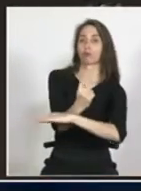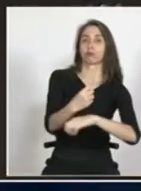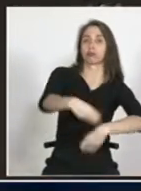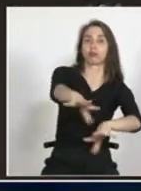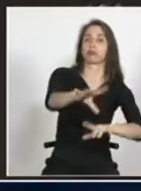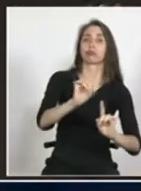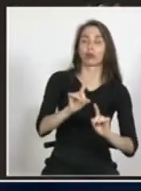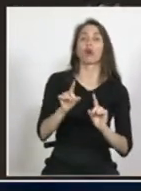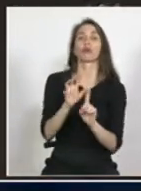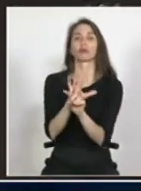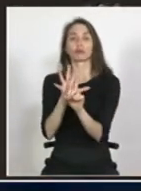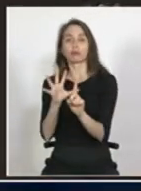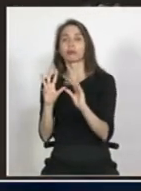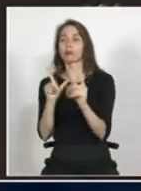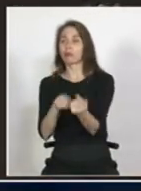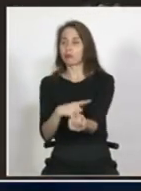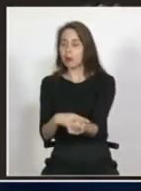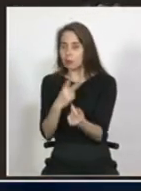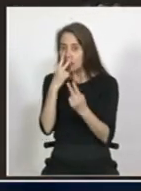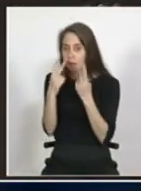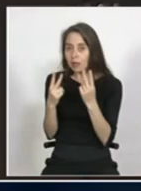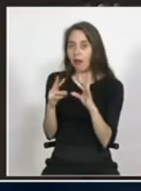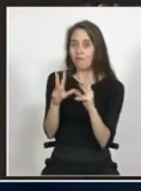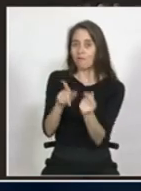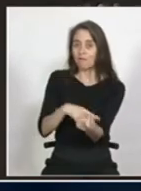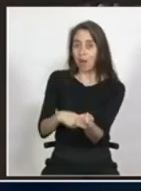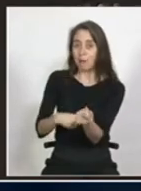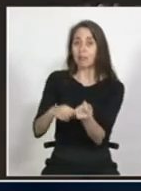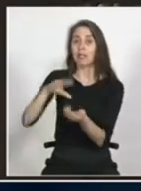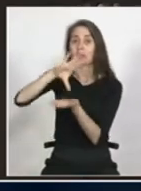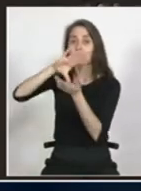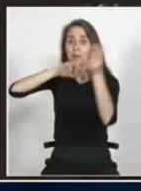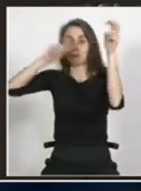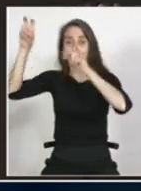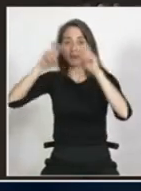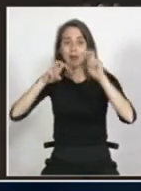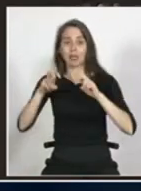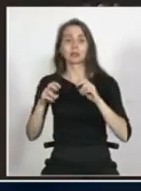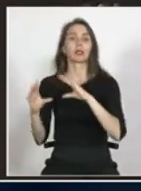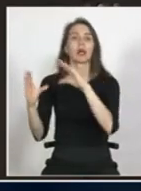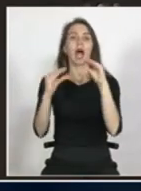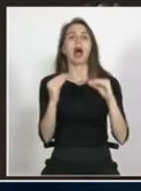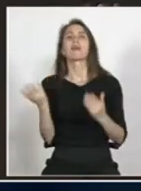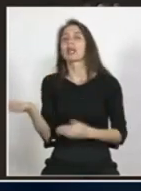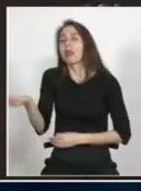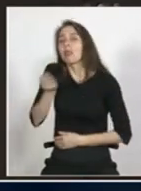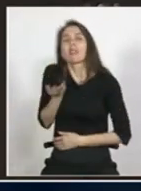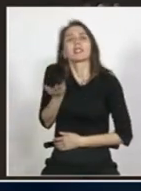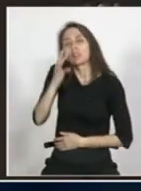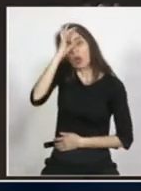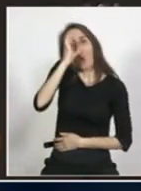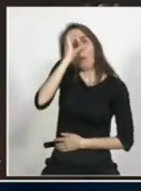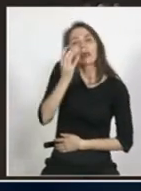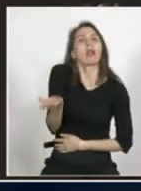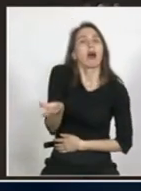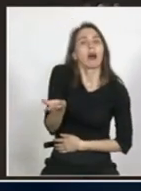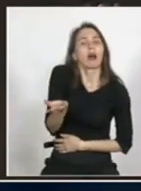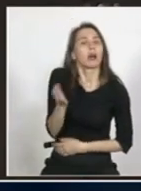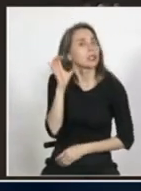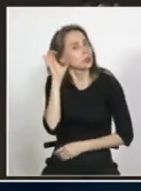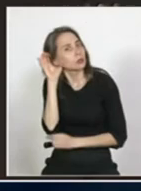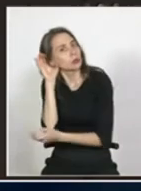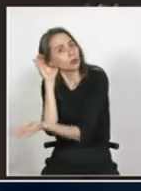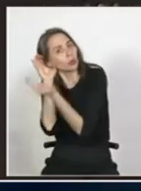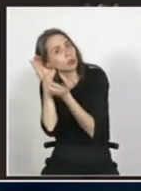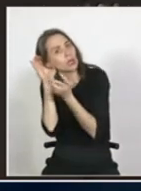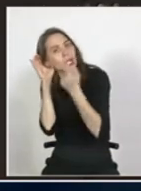¿cómo han detectado que las mismas familias migrantes consideran que esto debiese tratarse? porque también hay que escuchar cómo lo están viviendo ellos